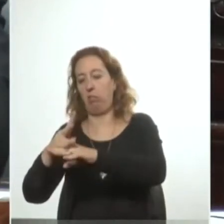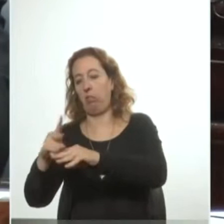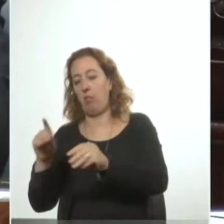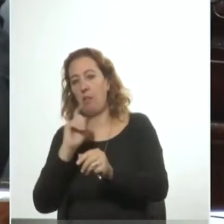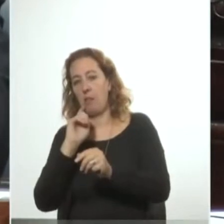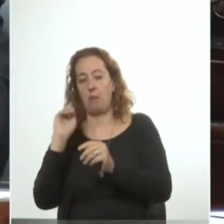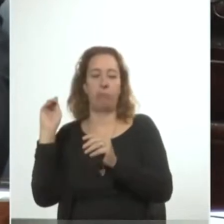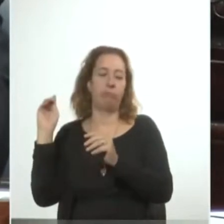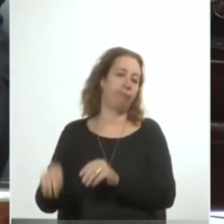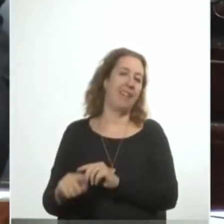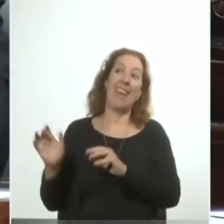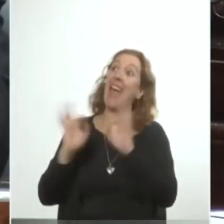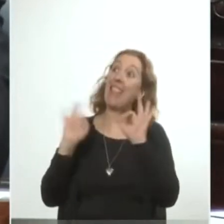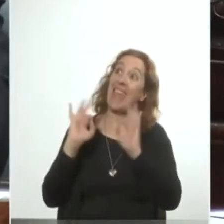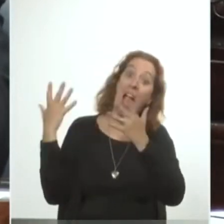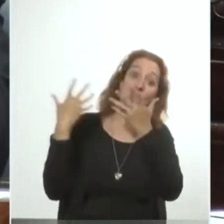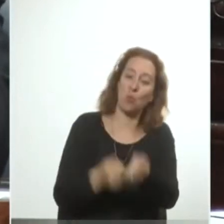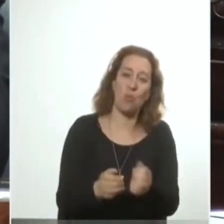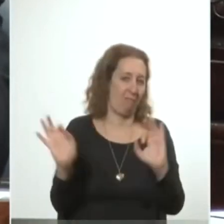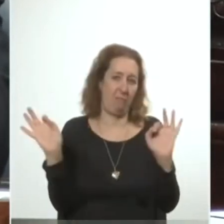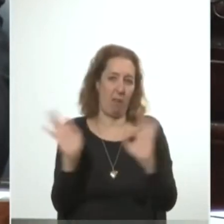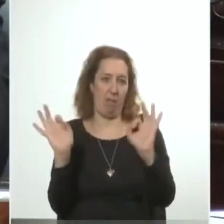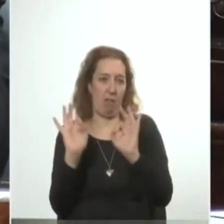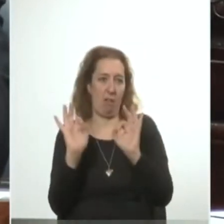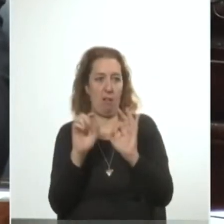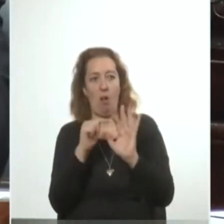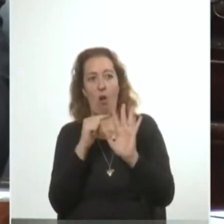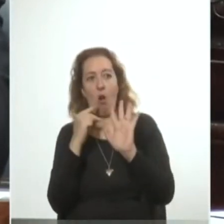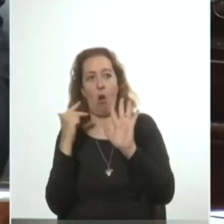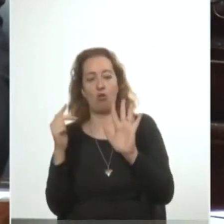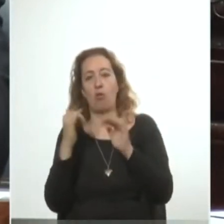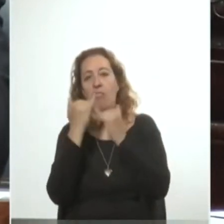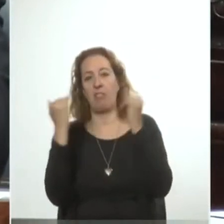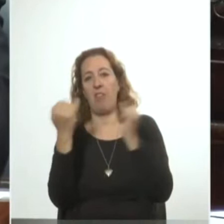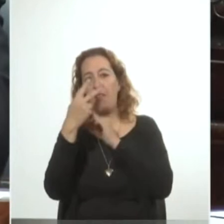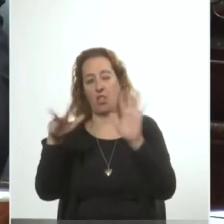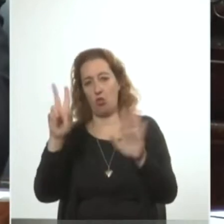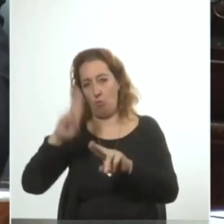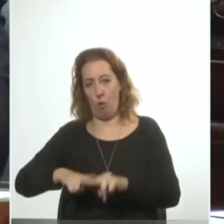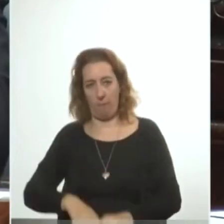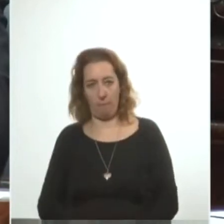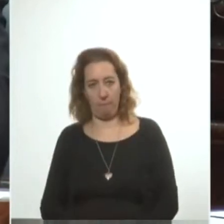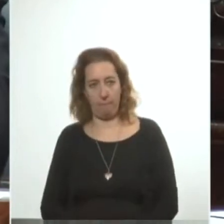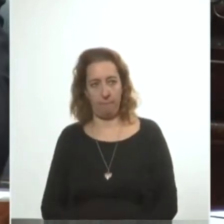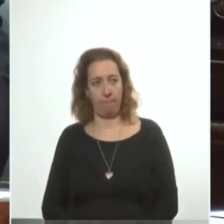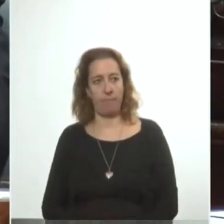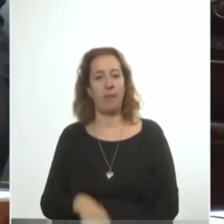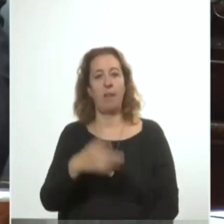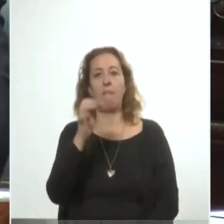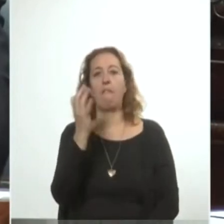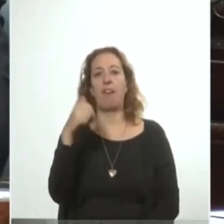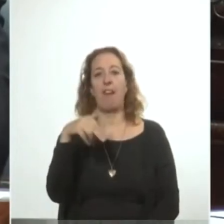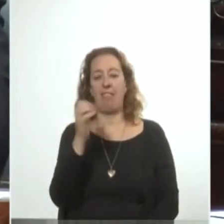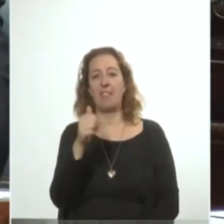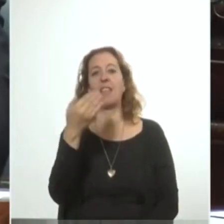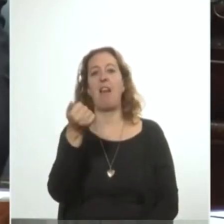sin recibir asistencia. Y el octavo moriría el día 28. Elman Fernández, José Abreu,